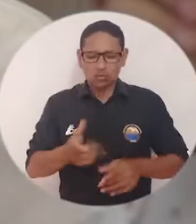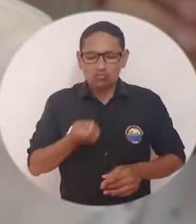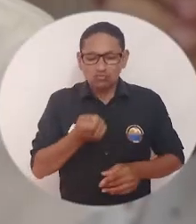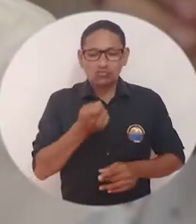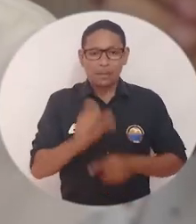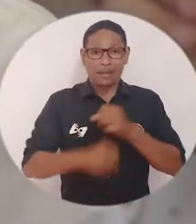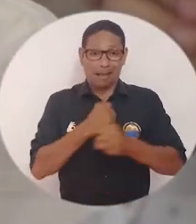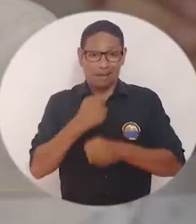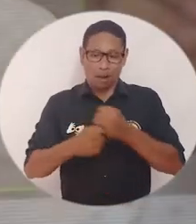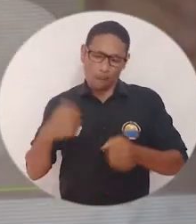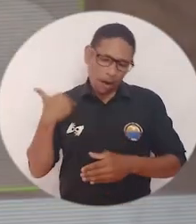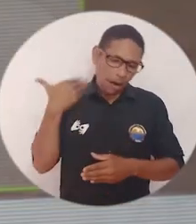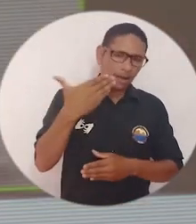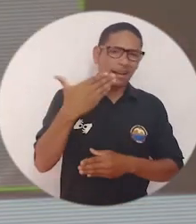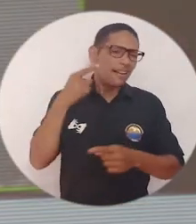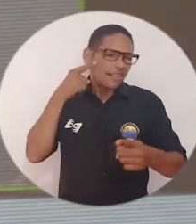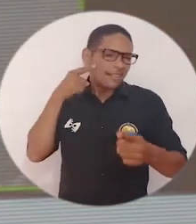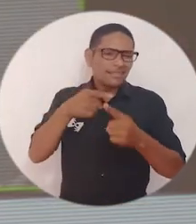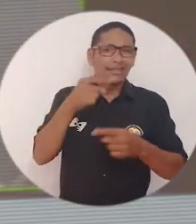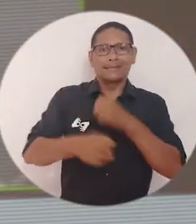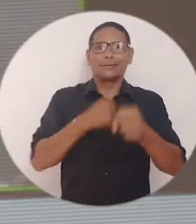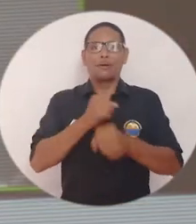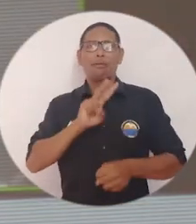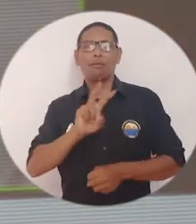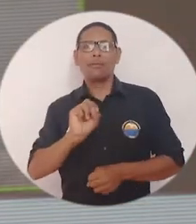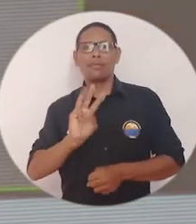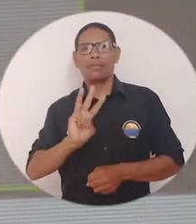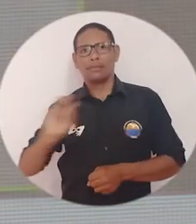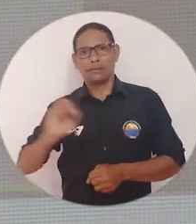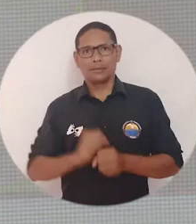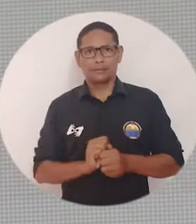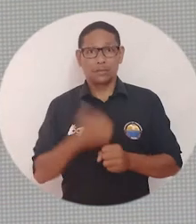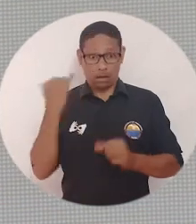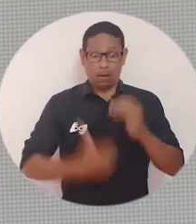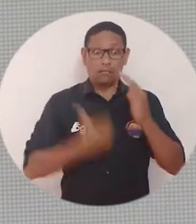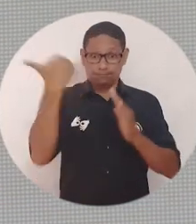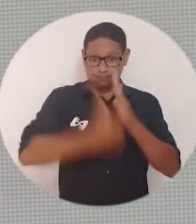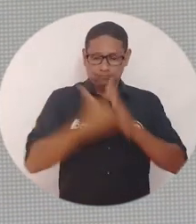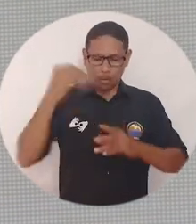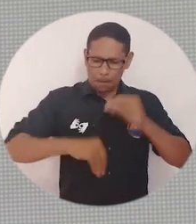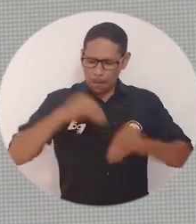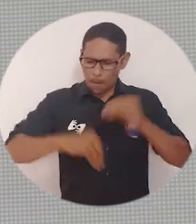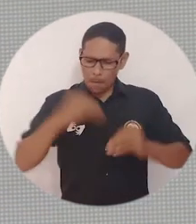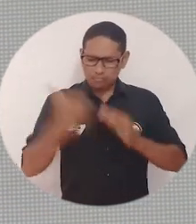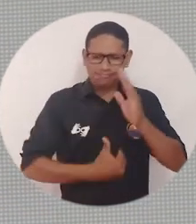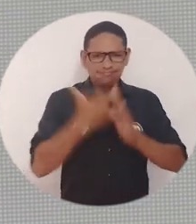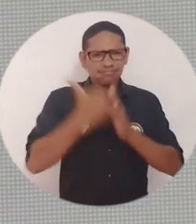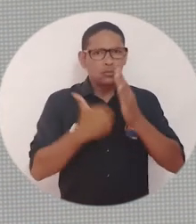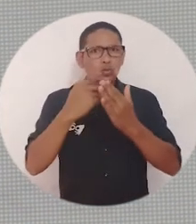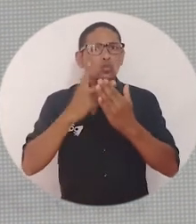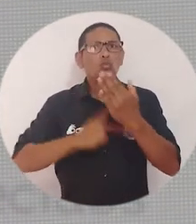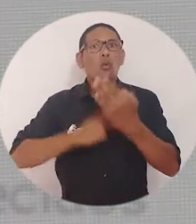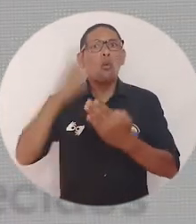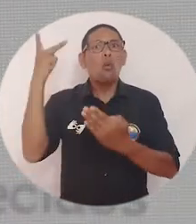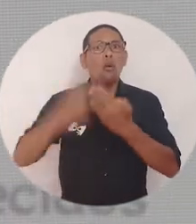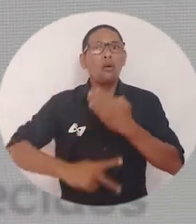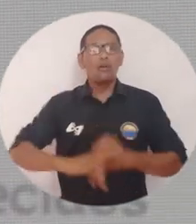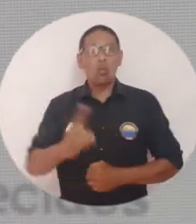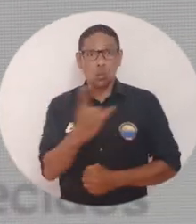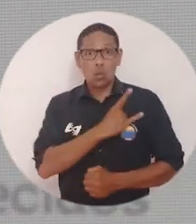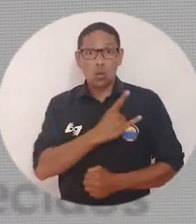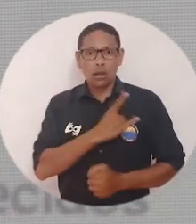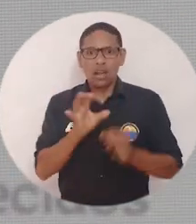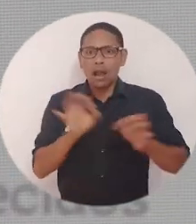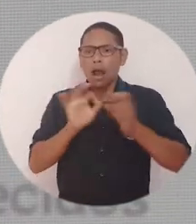el mediano y el largo plazo orientado hacia el 2030. En función de un documento que hoy recoge, evidentemente, un proyecto de universidad